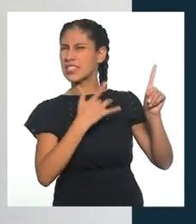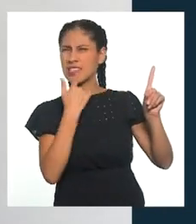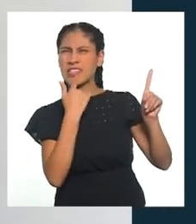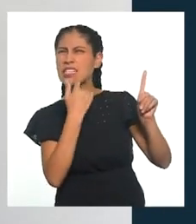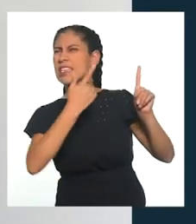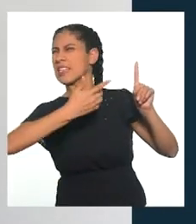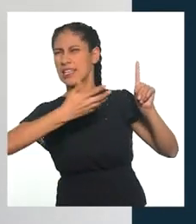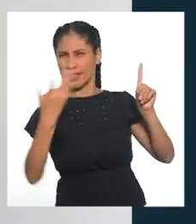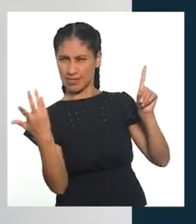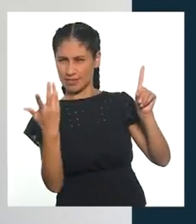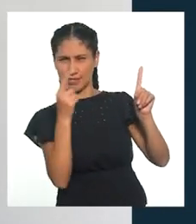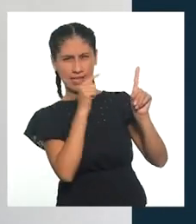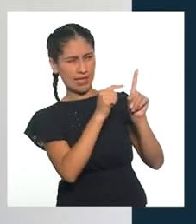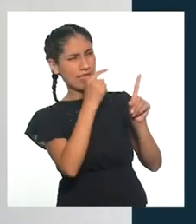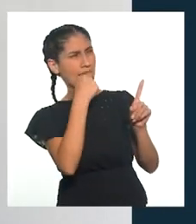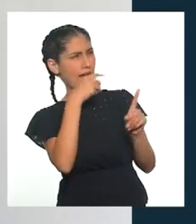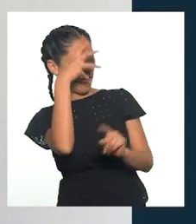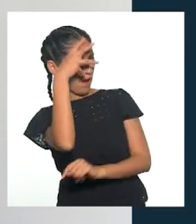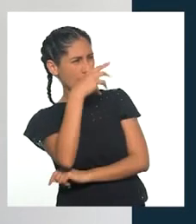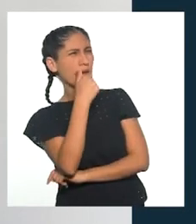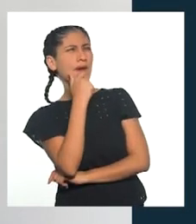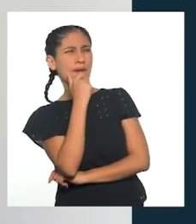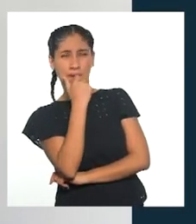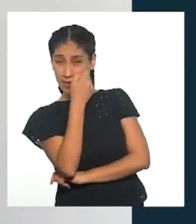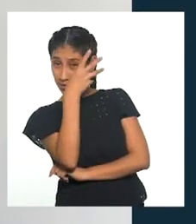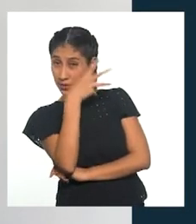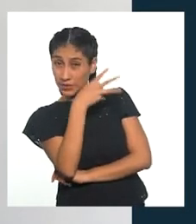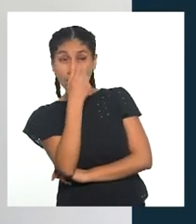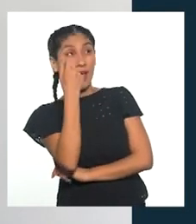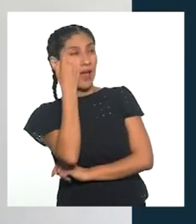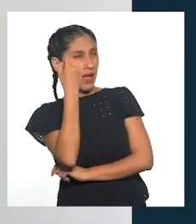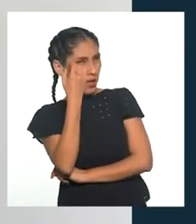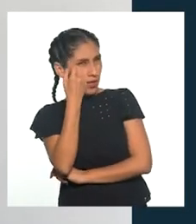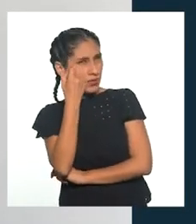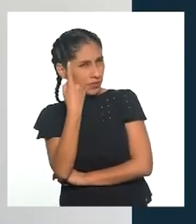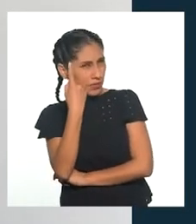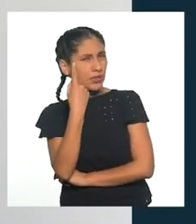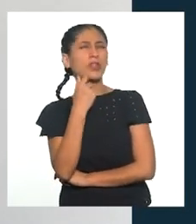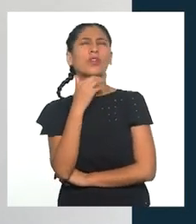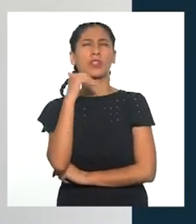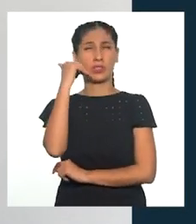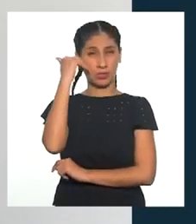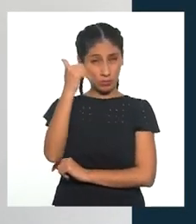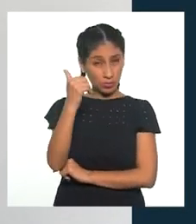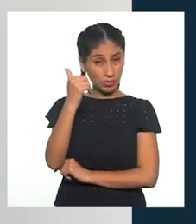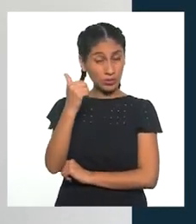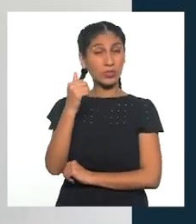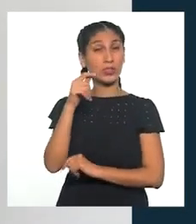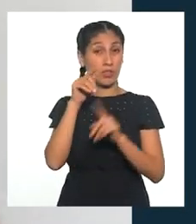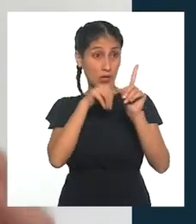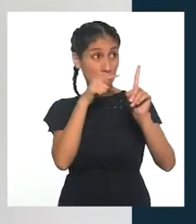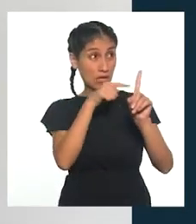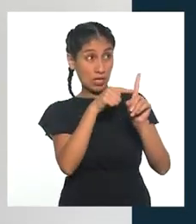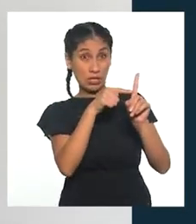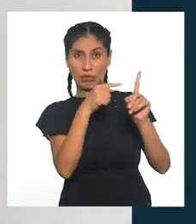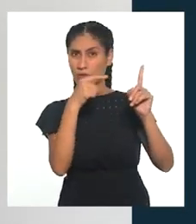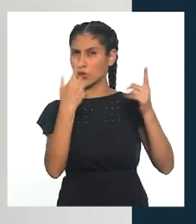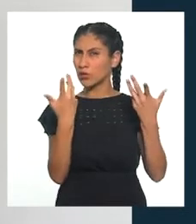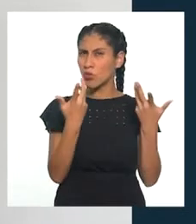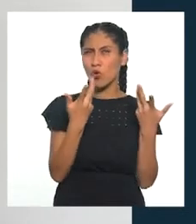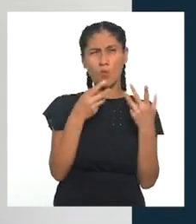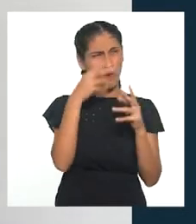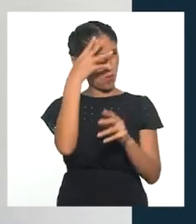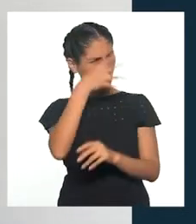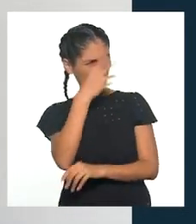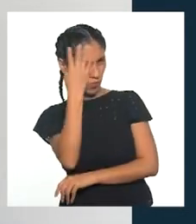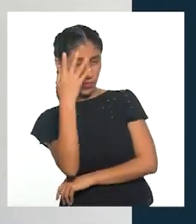para entender esos patrones de conducta, para poder entender esos problemas que puede estar teniendo. Luego de esto,